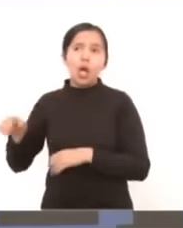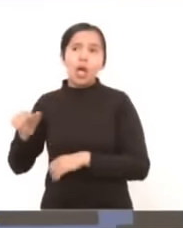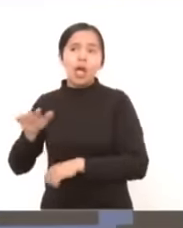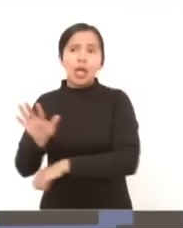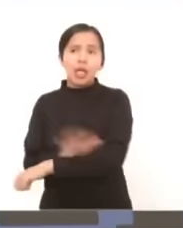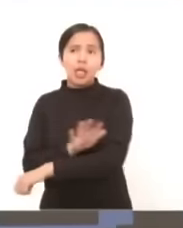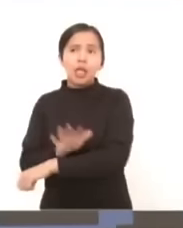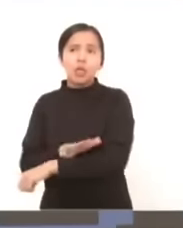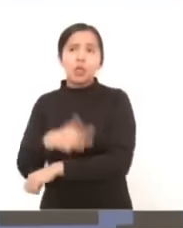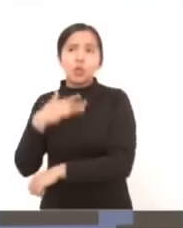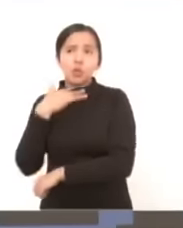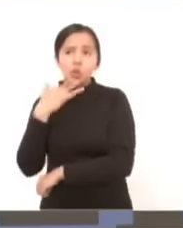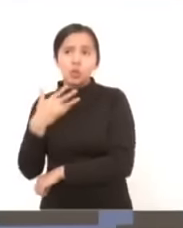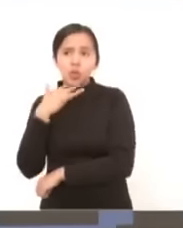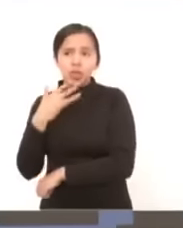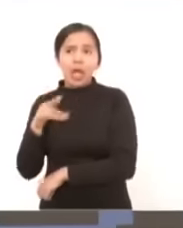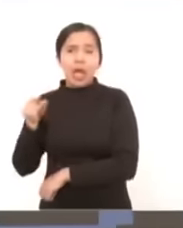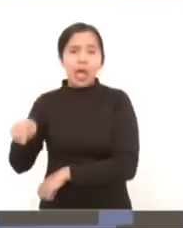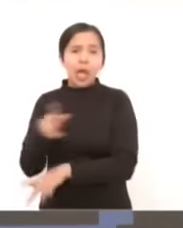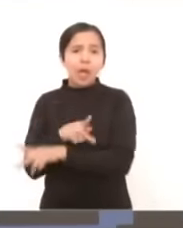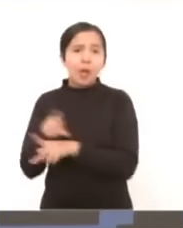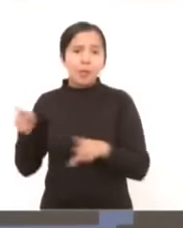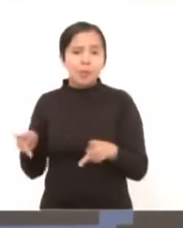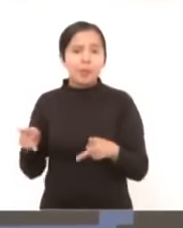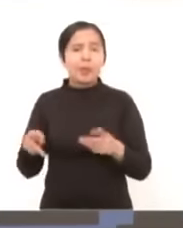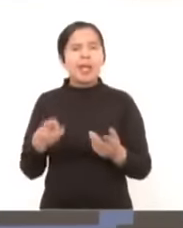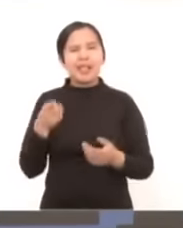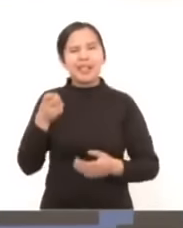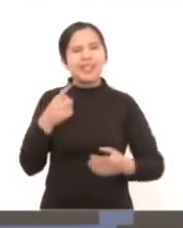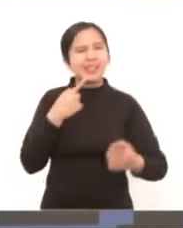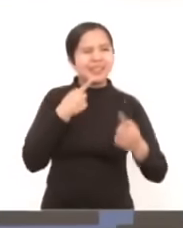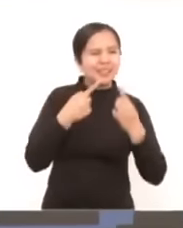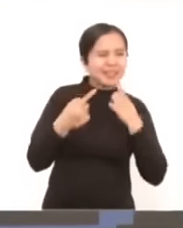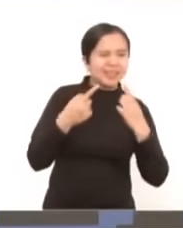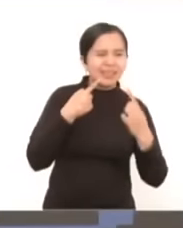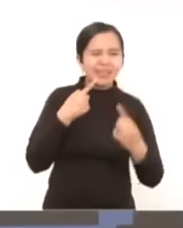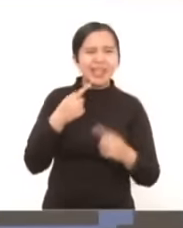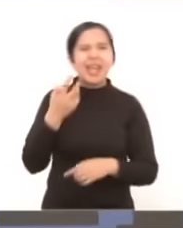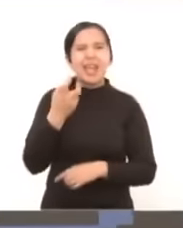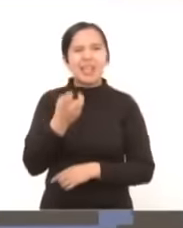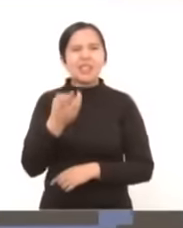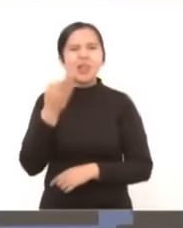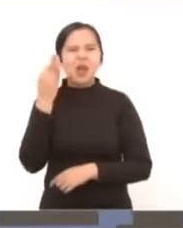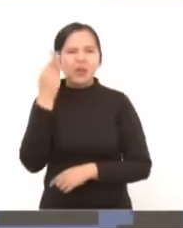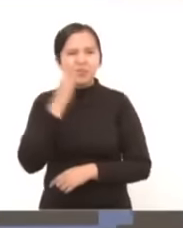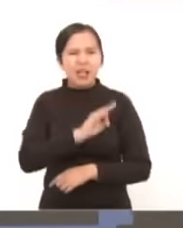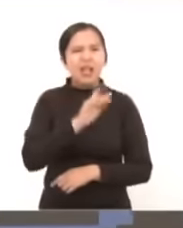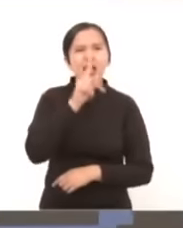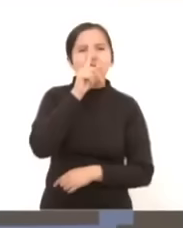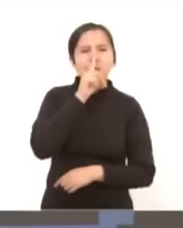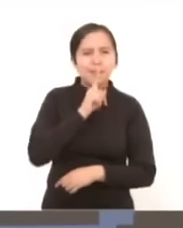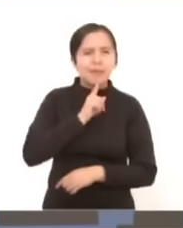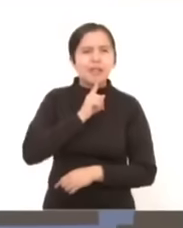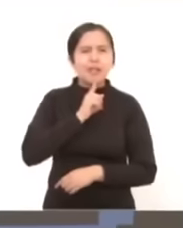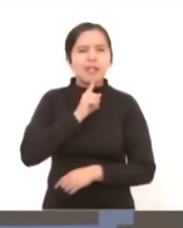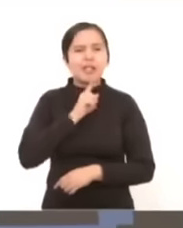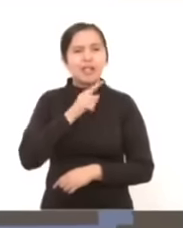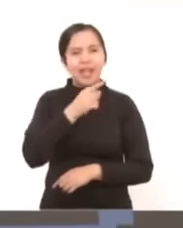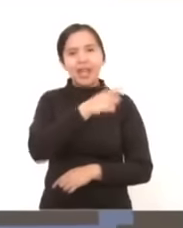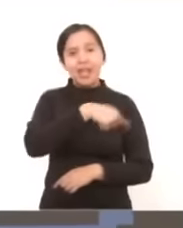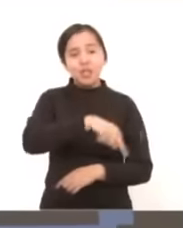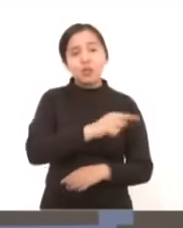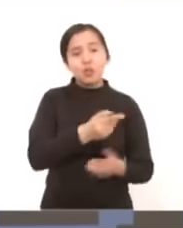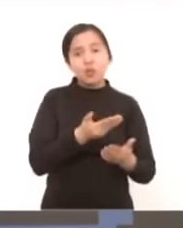del sector público era la disyuntiva tramposa falsa mentirosa que estaban planteando